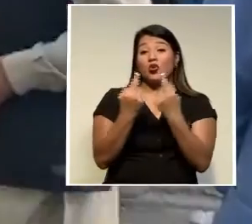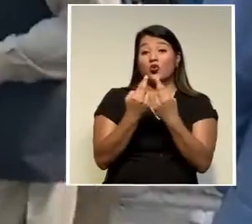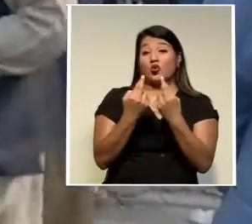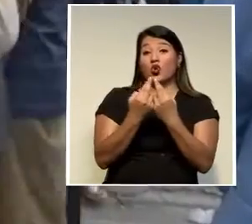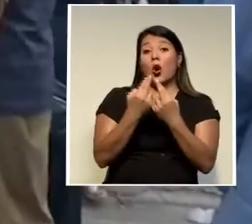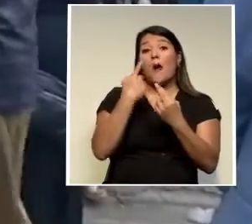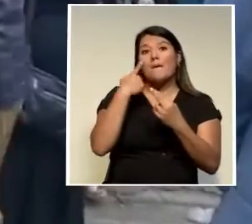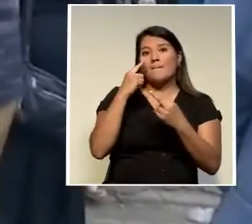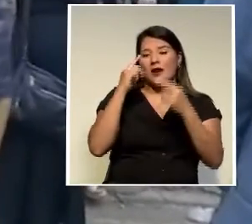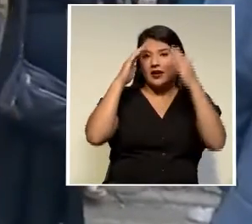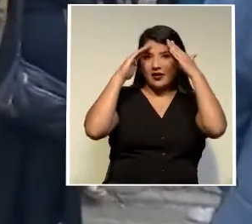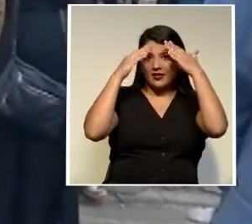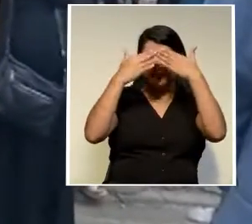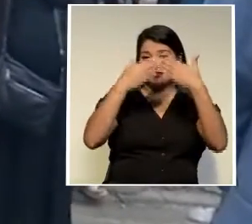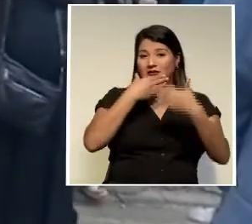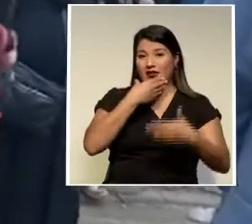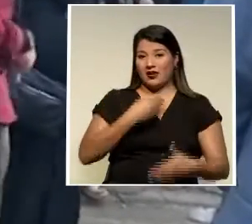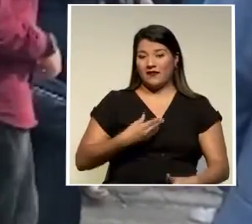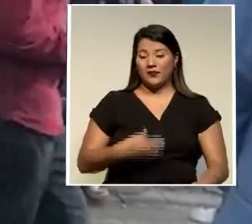para los talibanes.